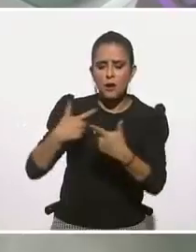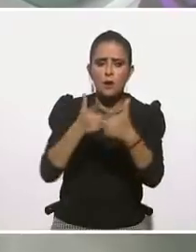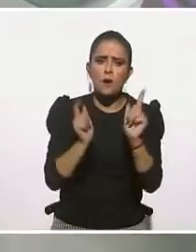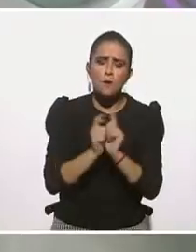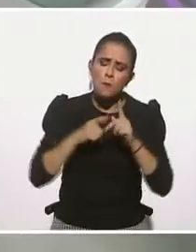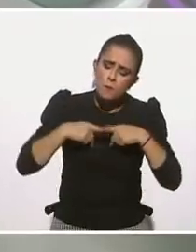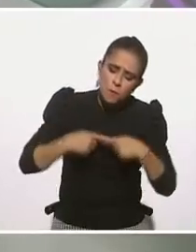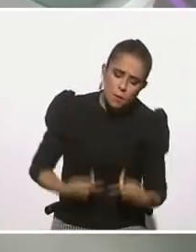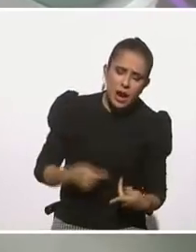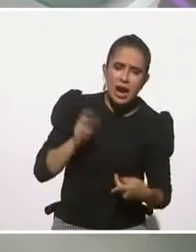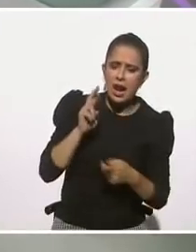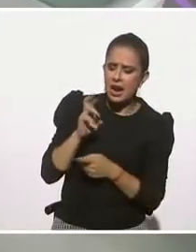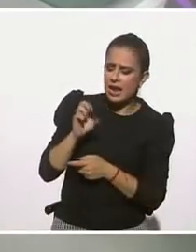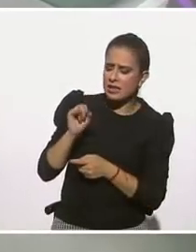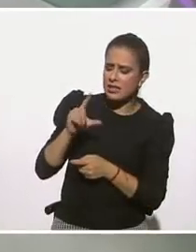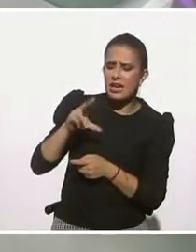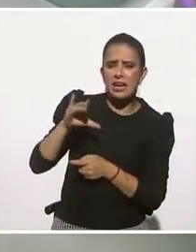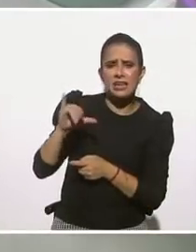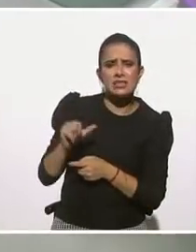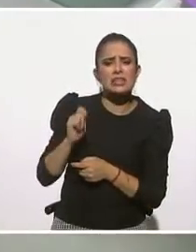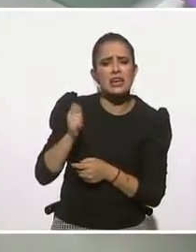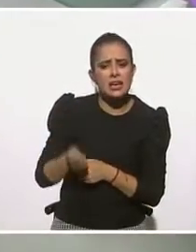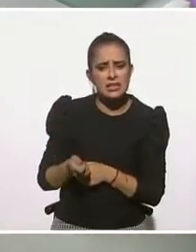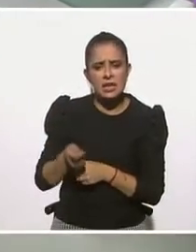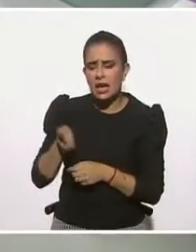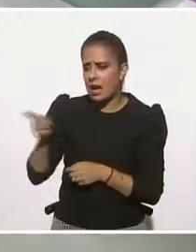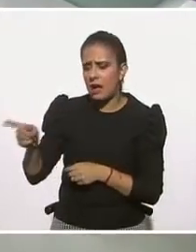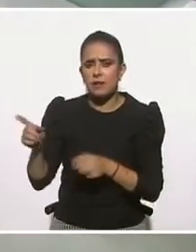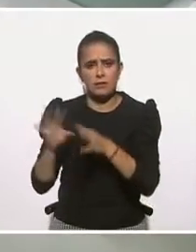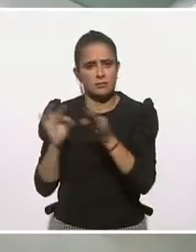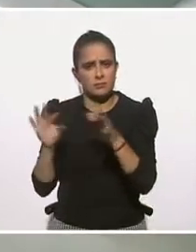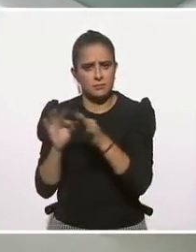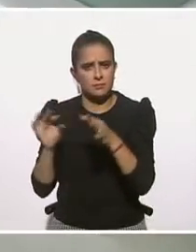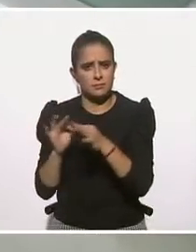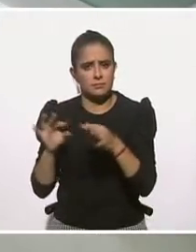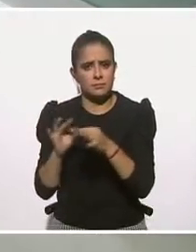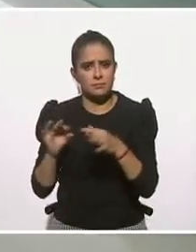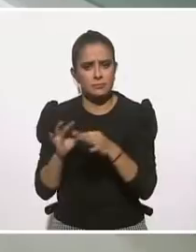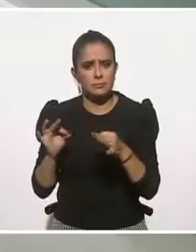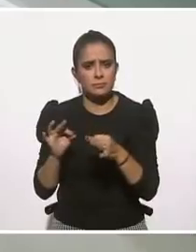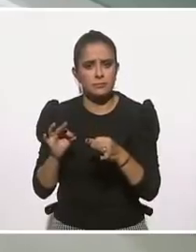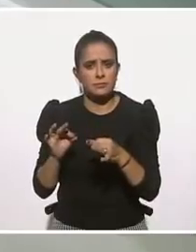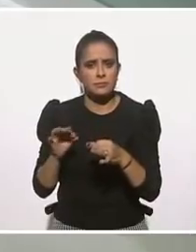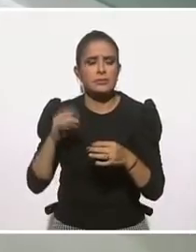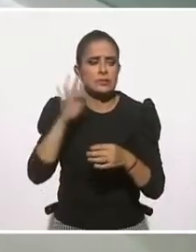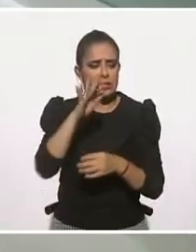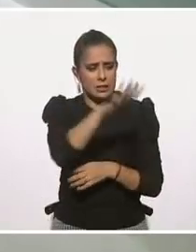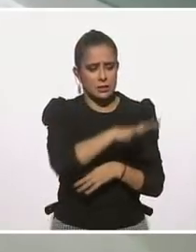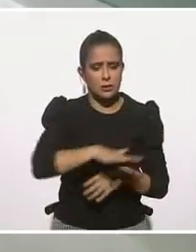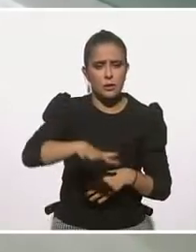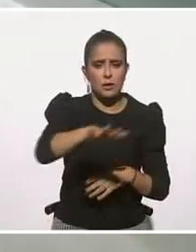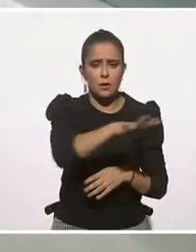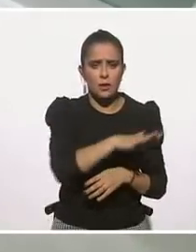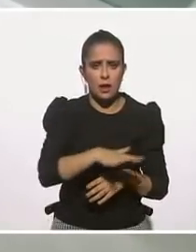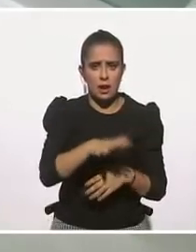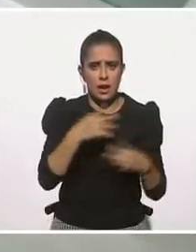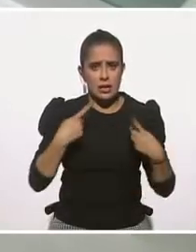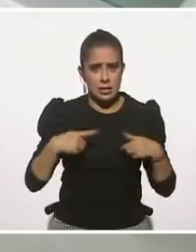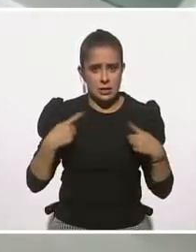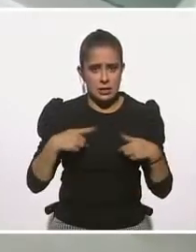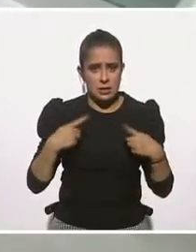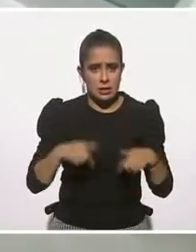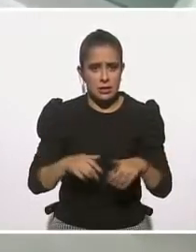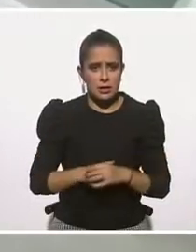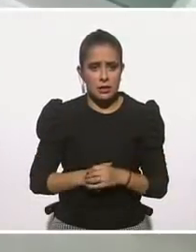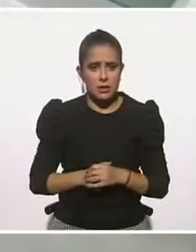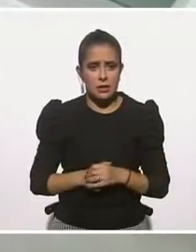y resiliencia y nos comentaban acá o nos dejaron un comentario sobre si la clase social es parte de esa